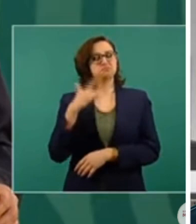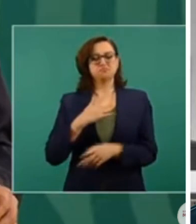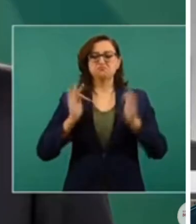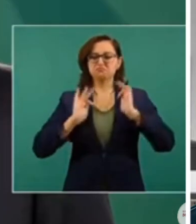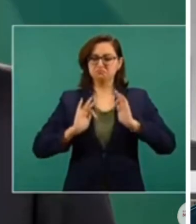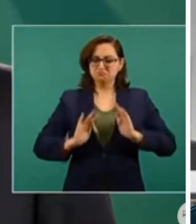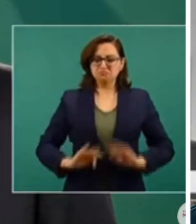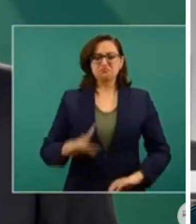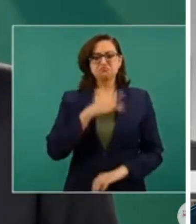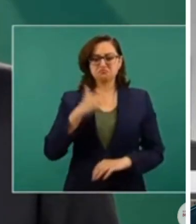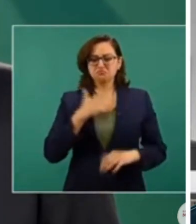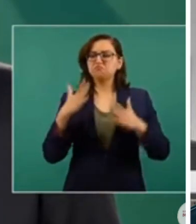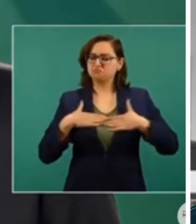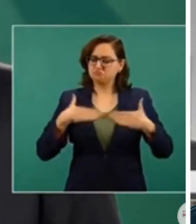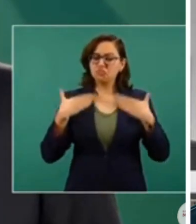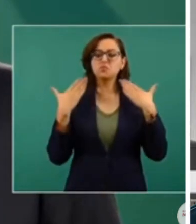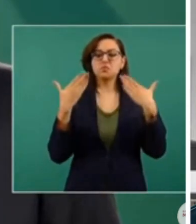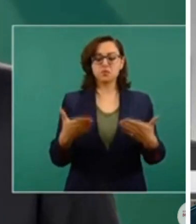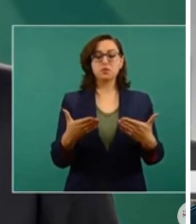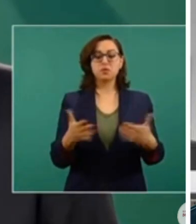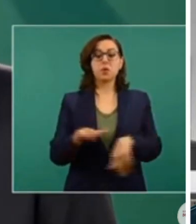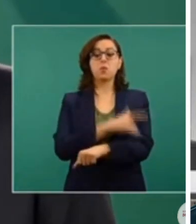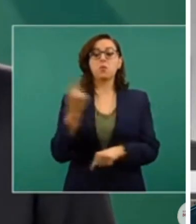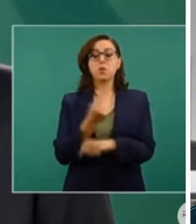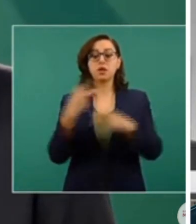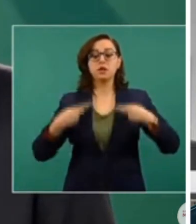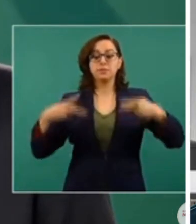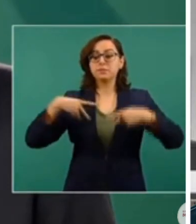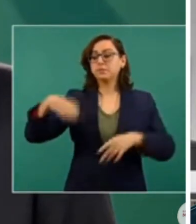porque es la población más